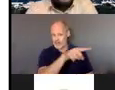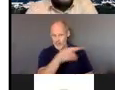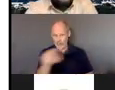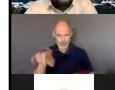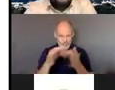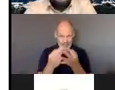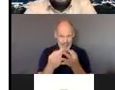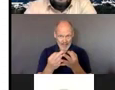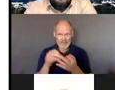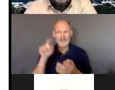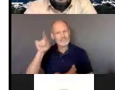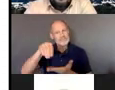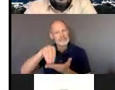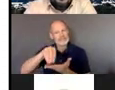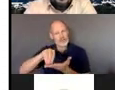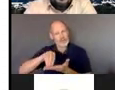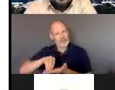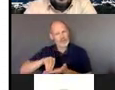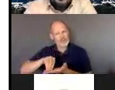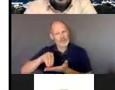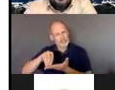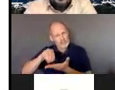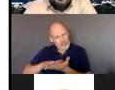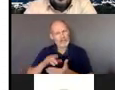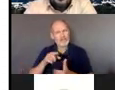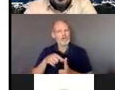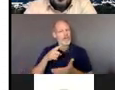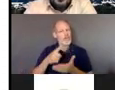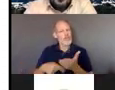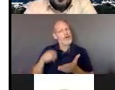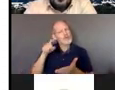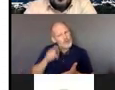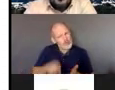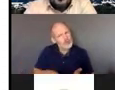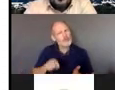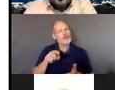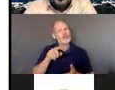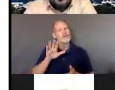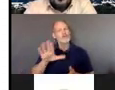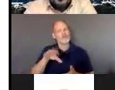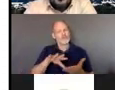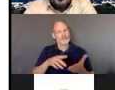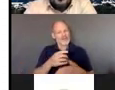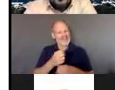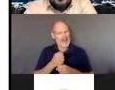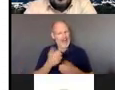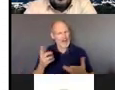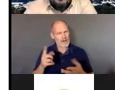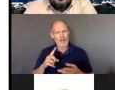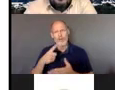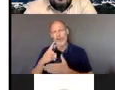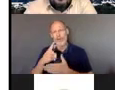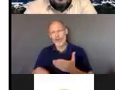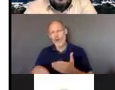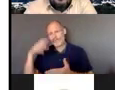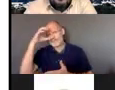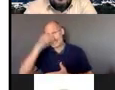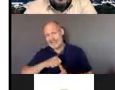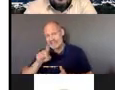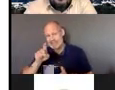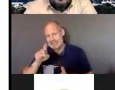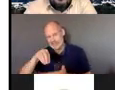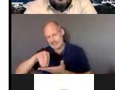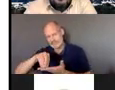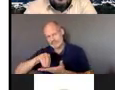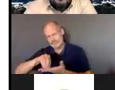tipo de servicios que el estudiante tiene que recibir y lo que ya ha tratado pero enfocarnos ya sea